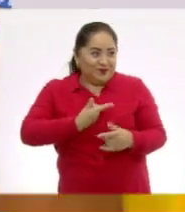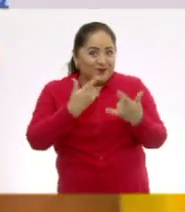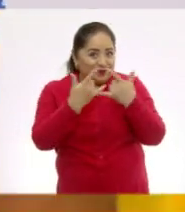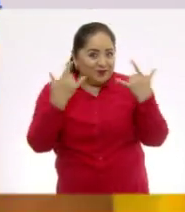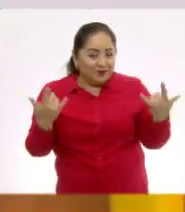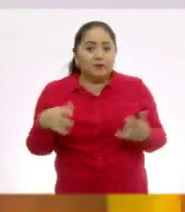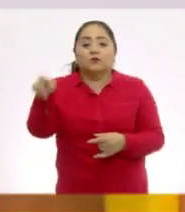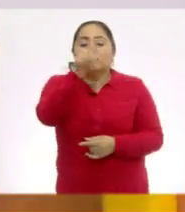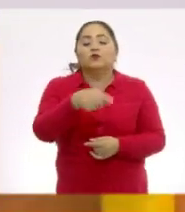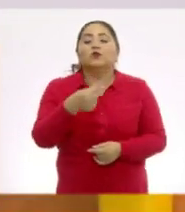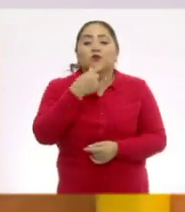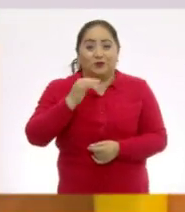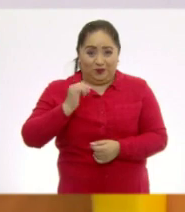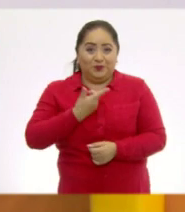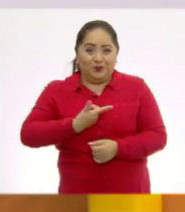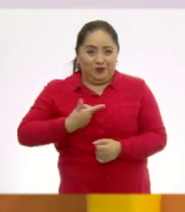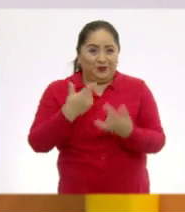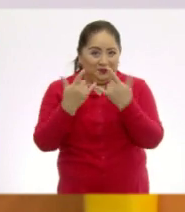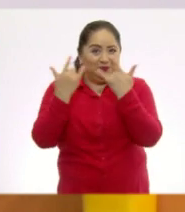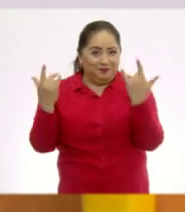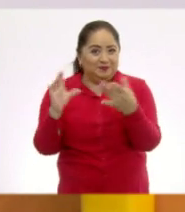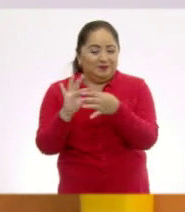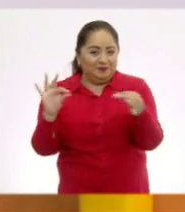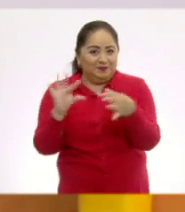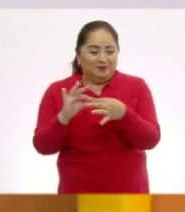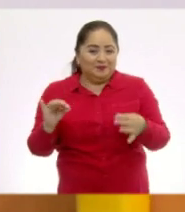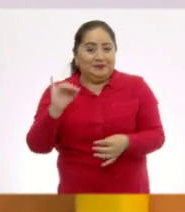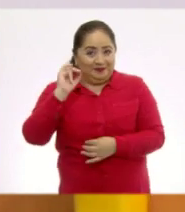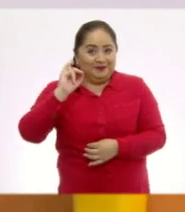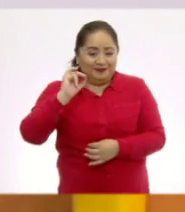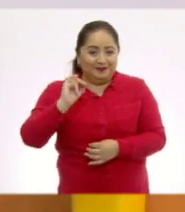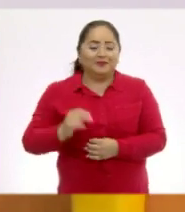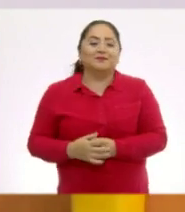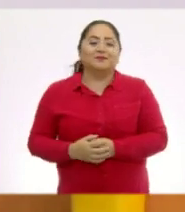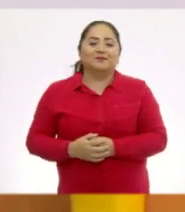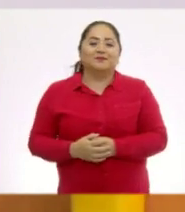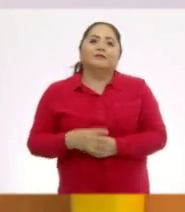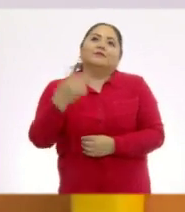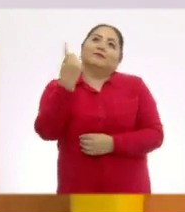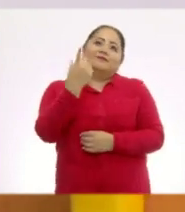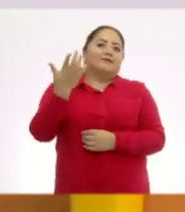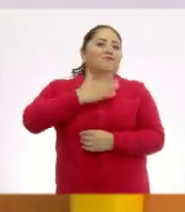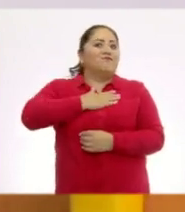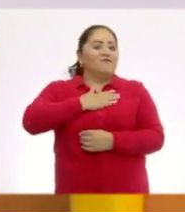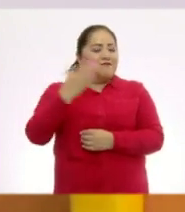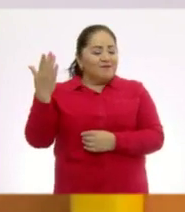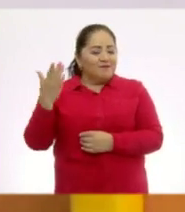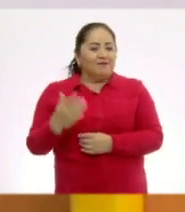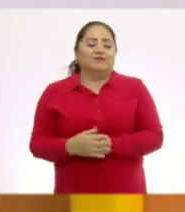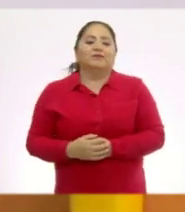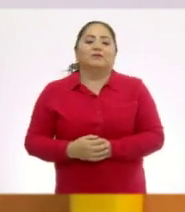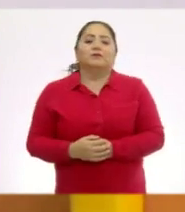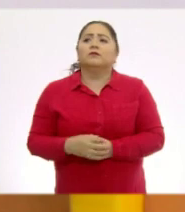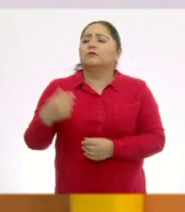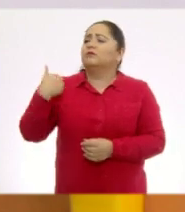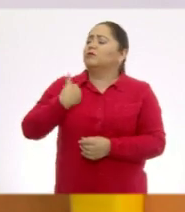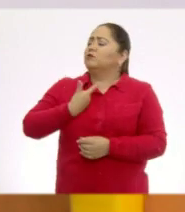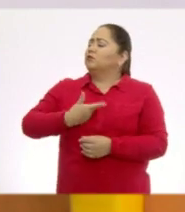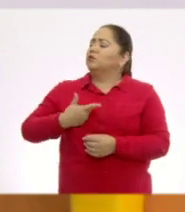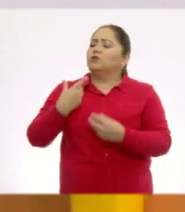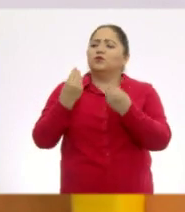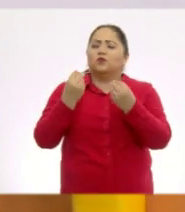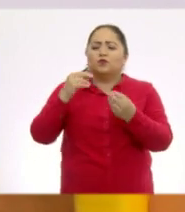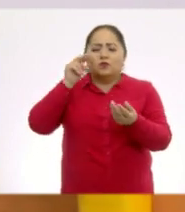a nuestros niños y niñas allá en casa, ¿les gustó este cuento? ¿Sí? ¡Qué bueno! Y... Me gustaron mucho